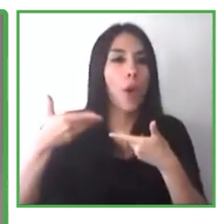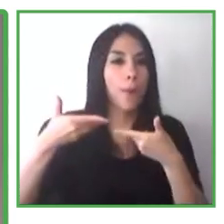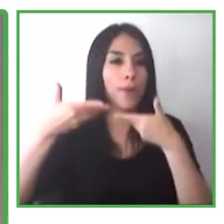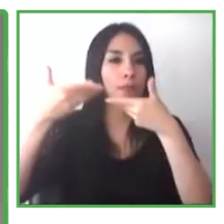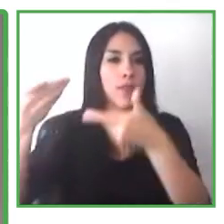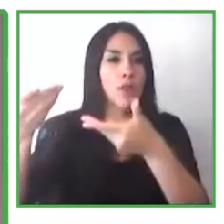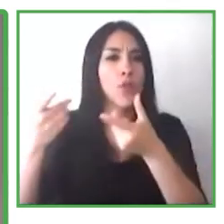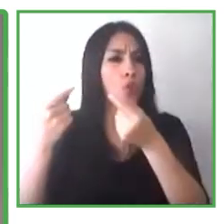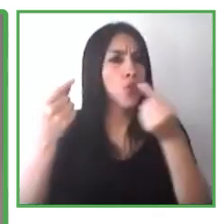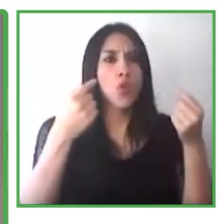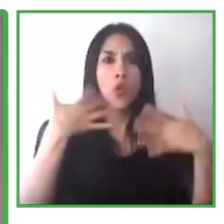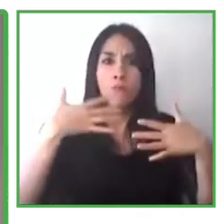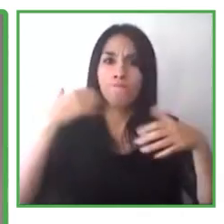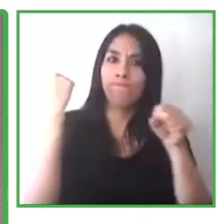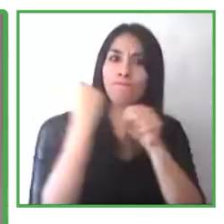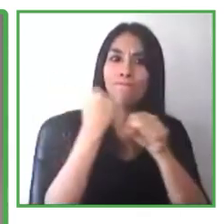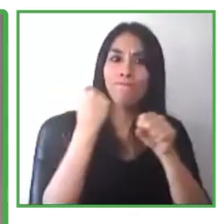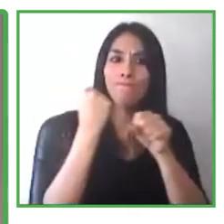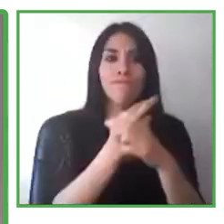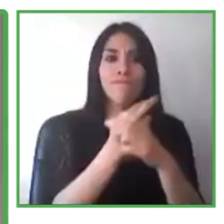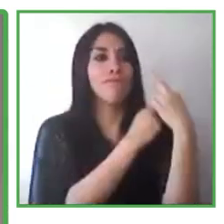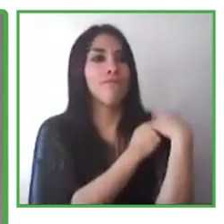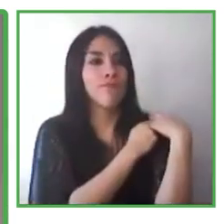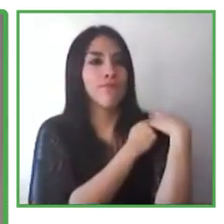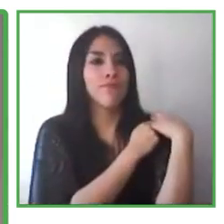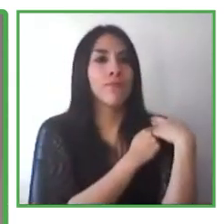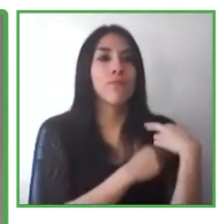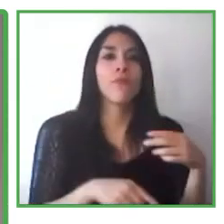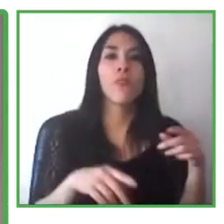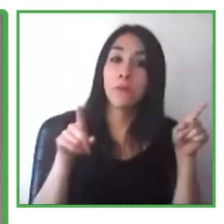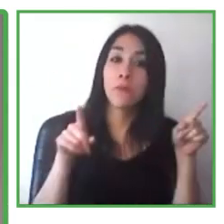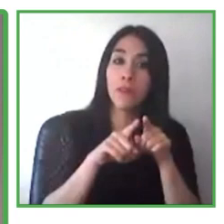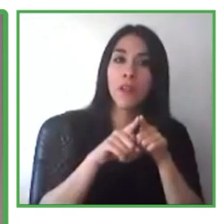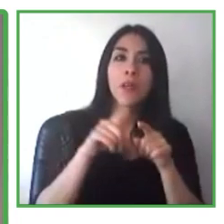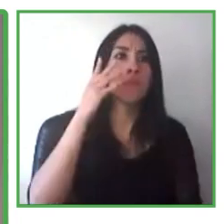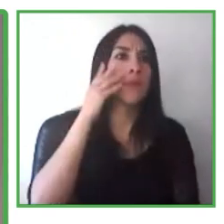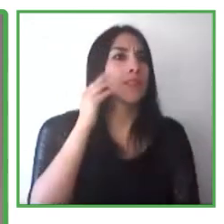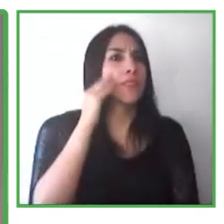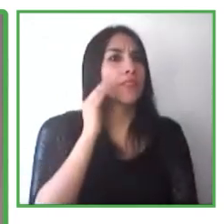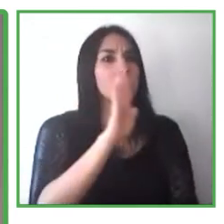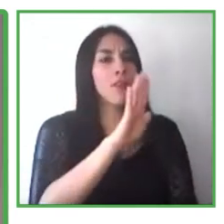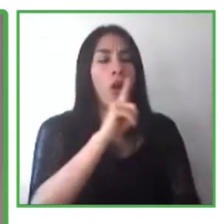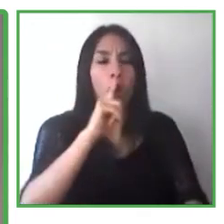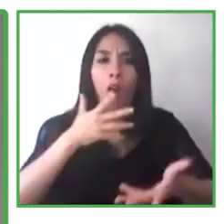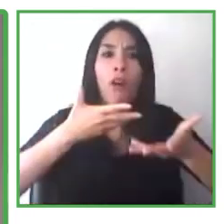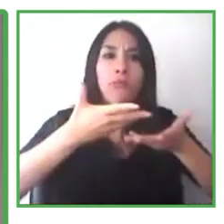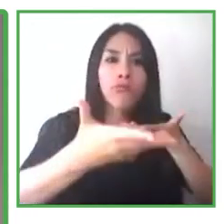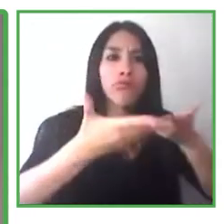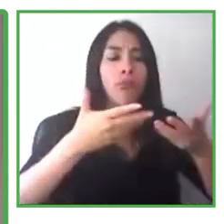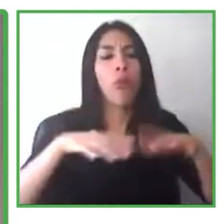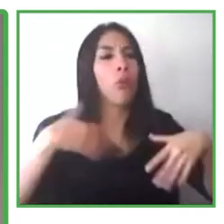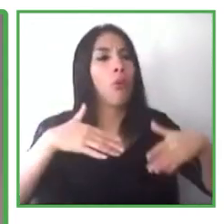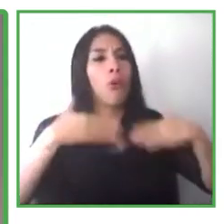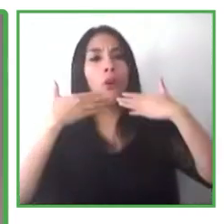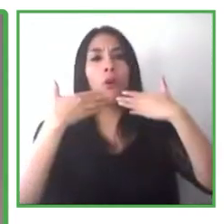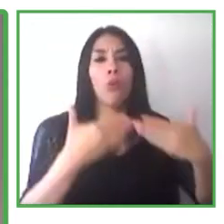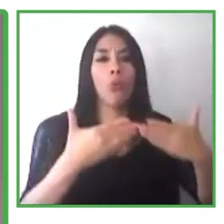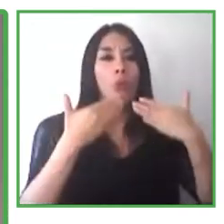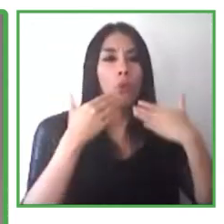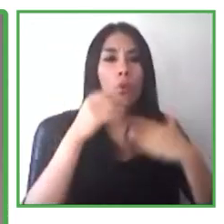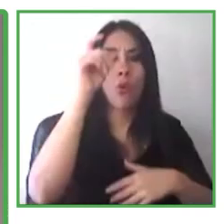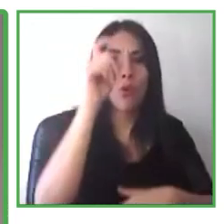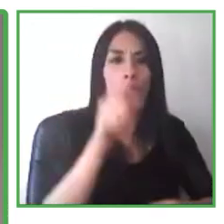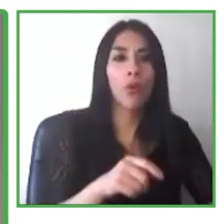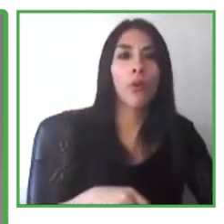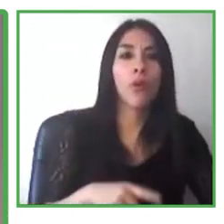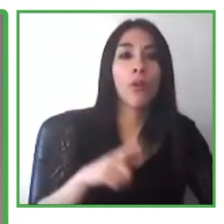significado. Es genial escuchar no solamente sus experiencias, pero los testimonios de uno de sus candidatos. Yo creo que esto fue genial. Nuestro siguiente orador es otro líder